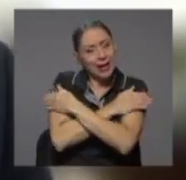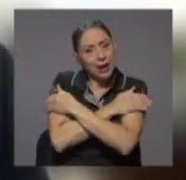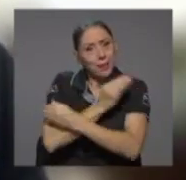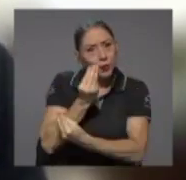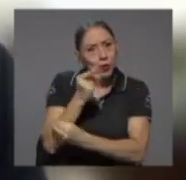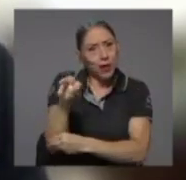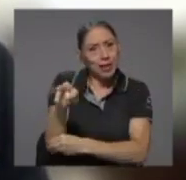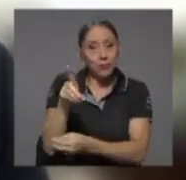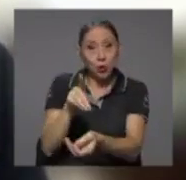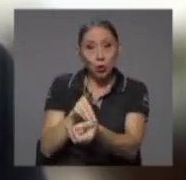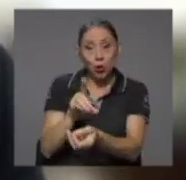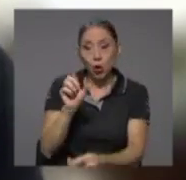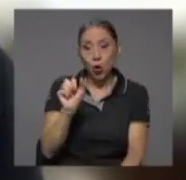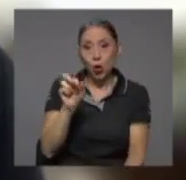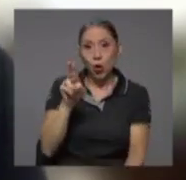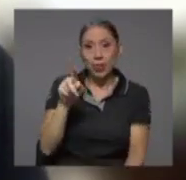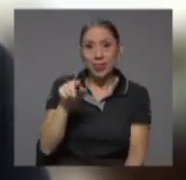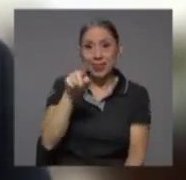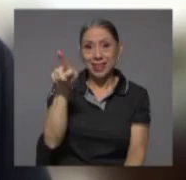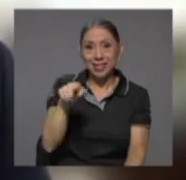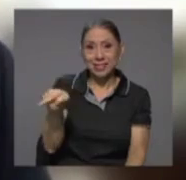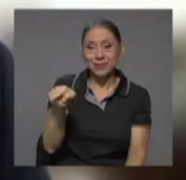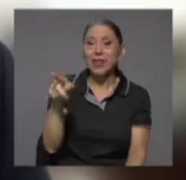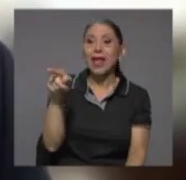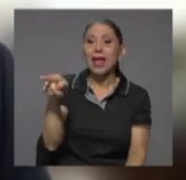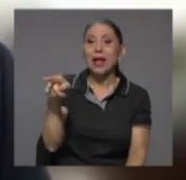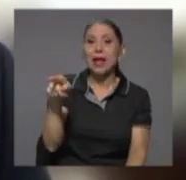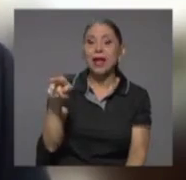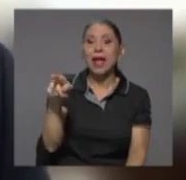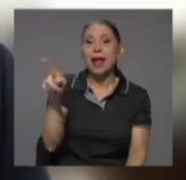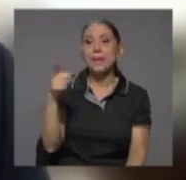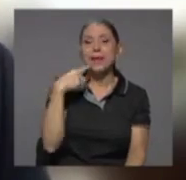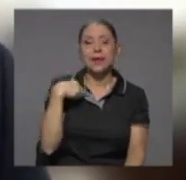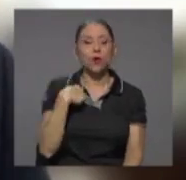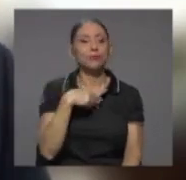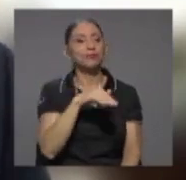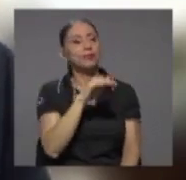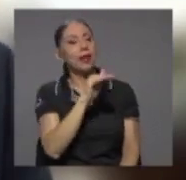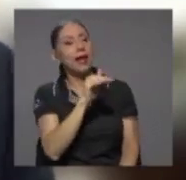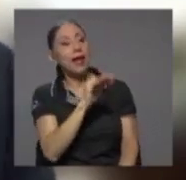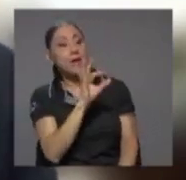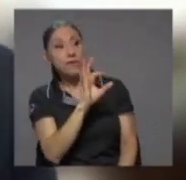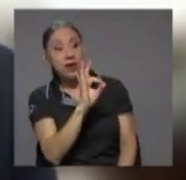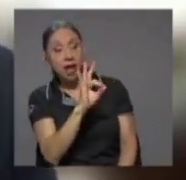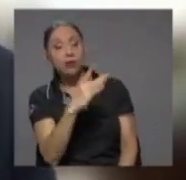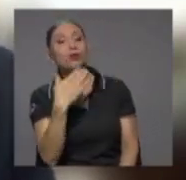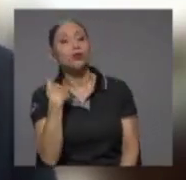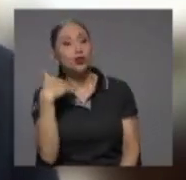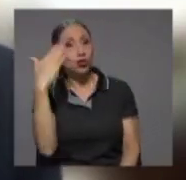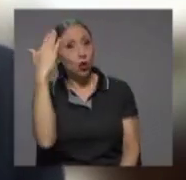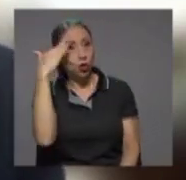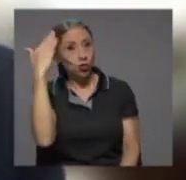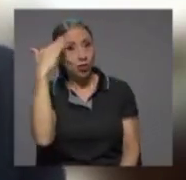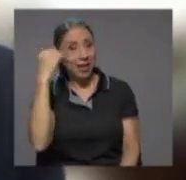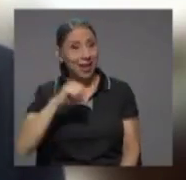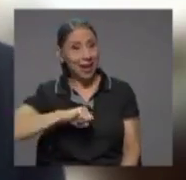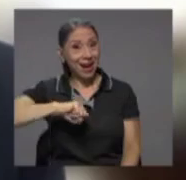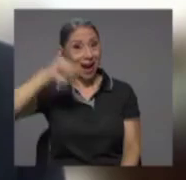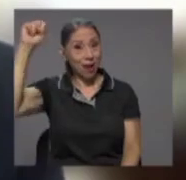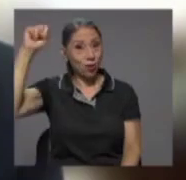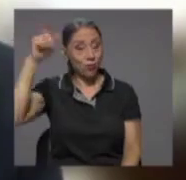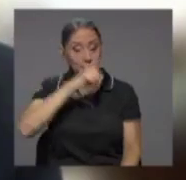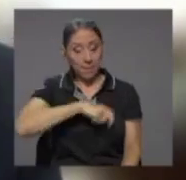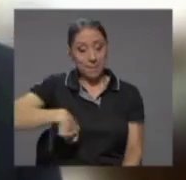el doctor Ortiz, llegó y me dijo, Fernando, sé que ganó las elecciones don Rodrigo Carazo